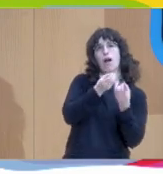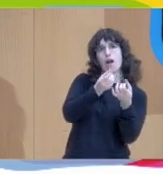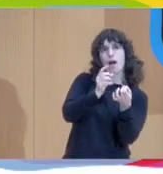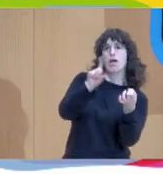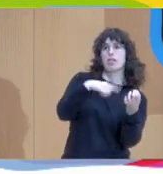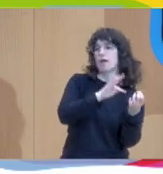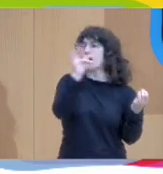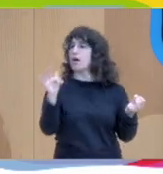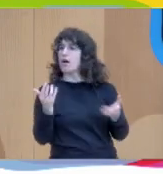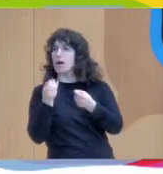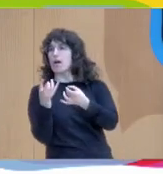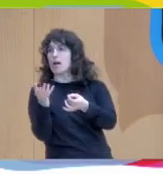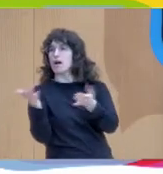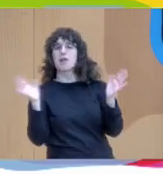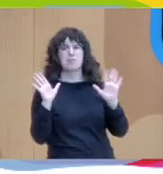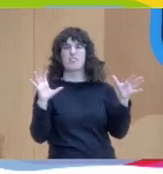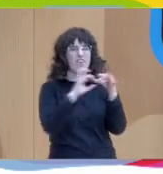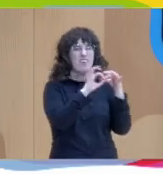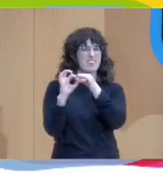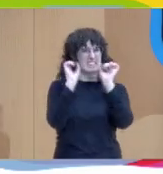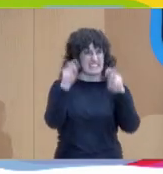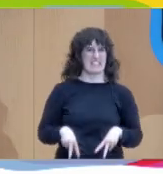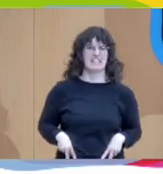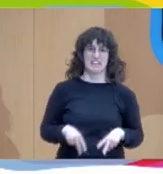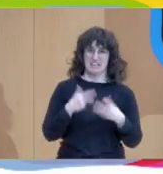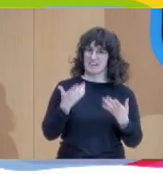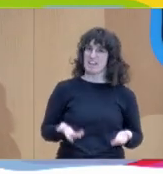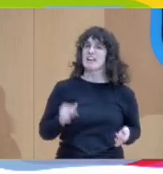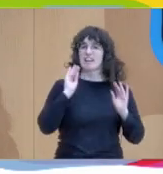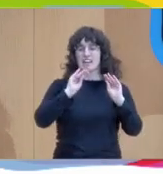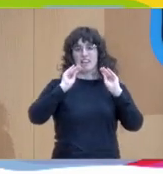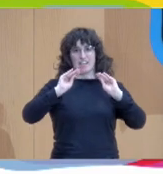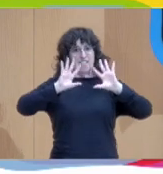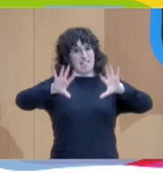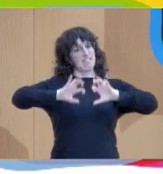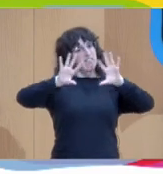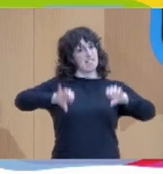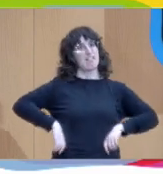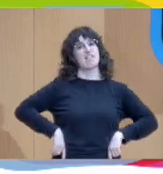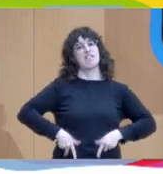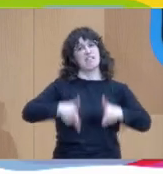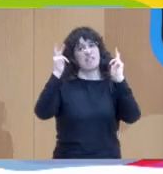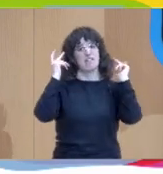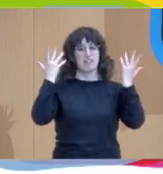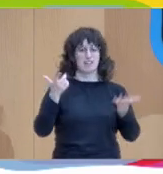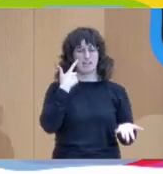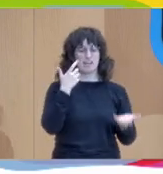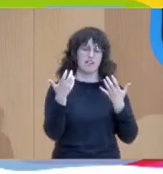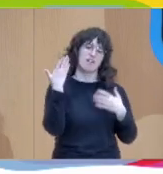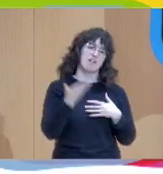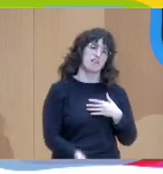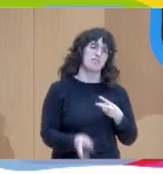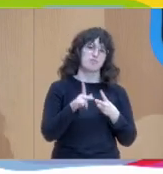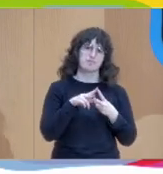de conectarnos. Para mí, esta formación me ha dado mucho aprendizaje, pero destaco dos cosas. Una, que el foco está